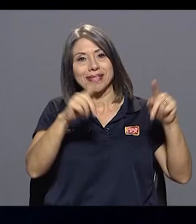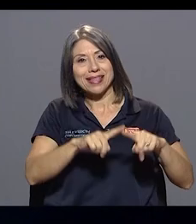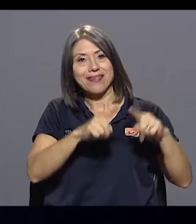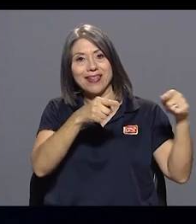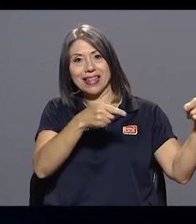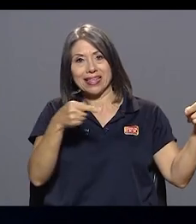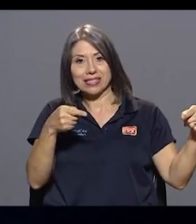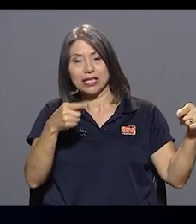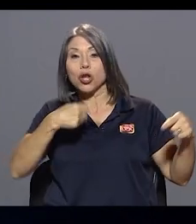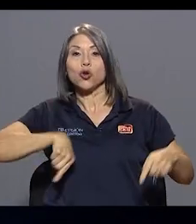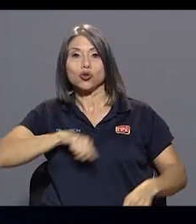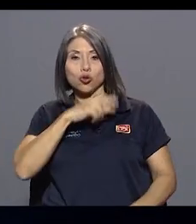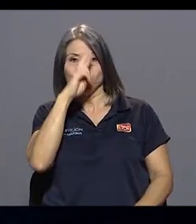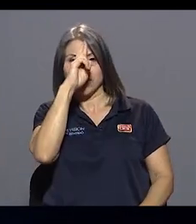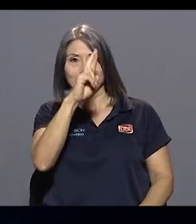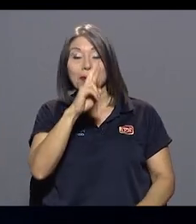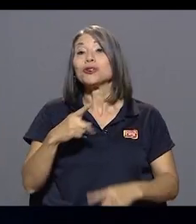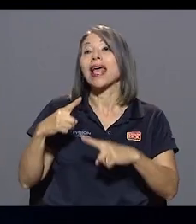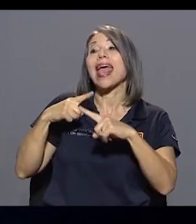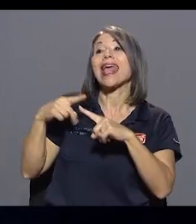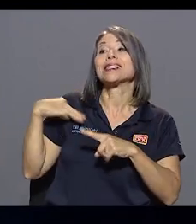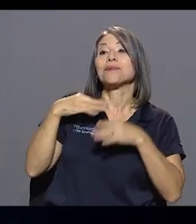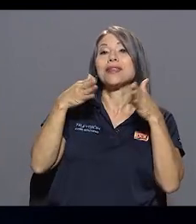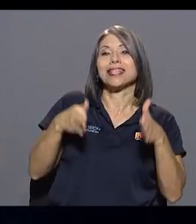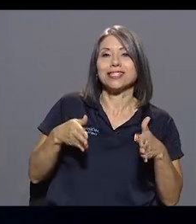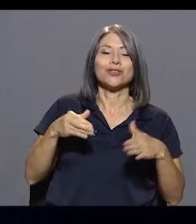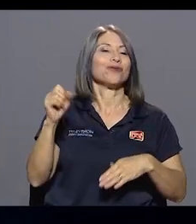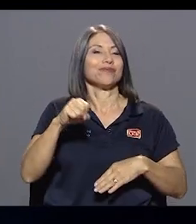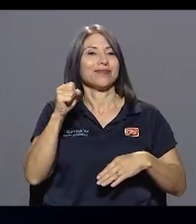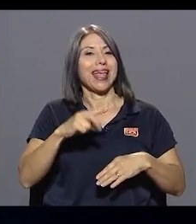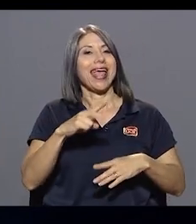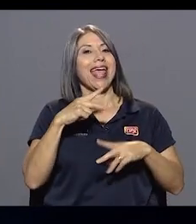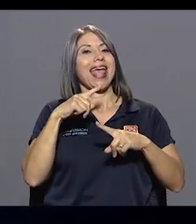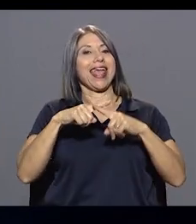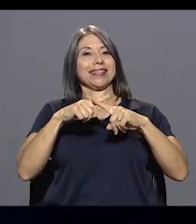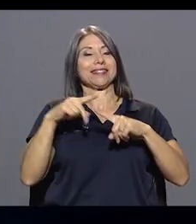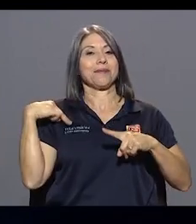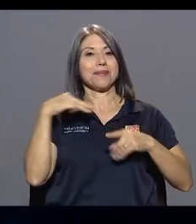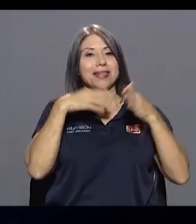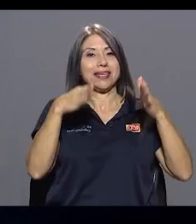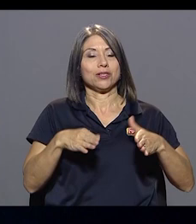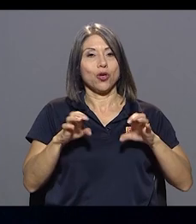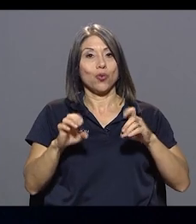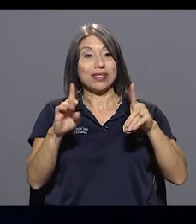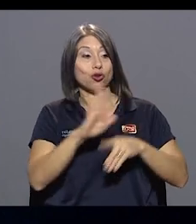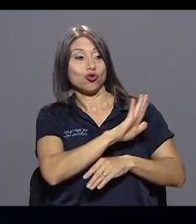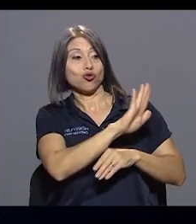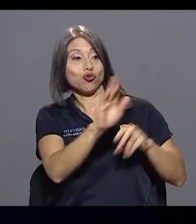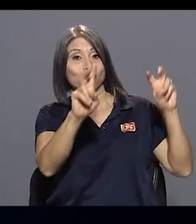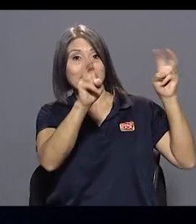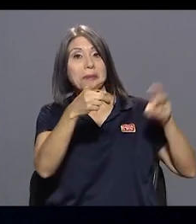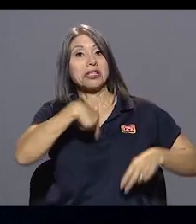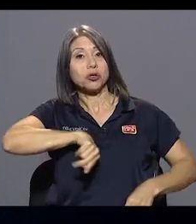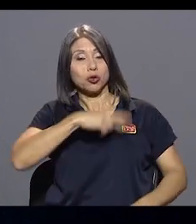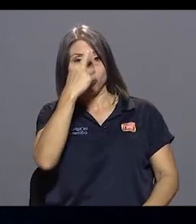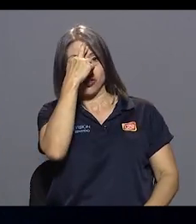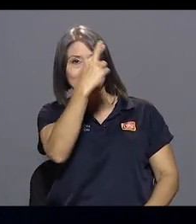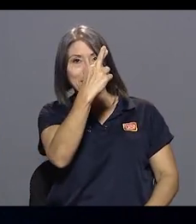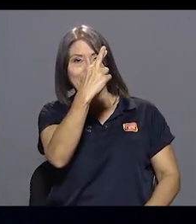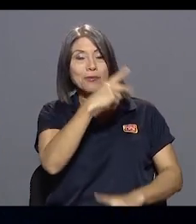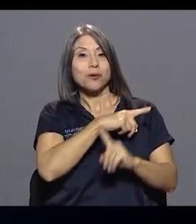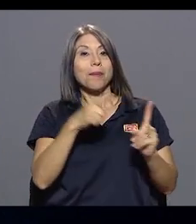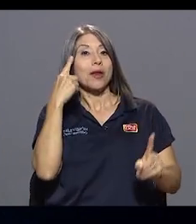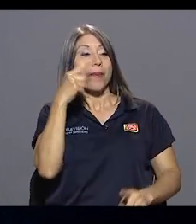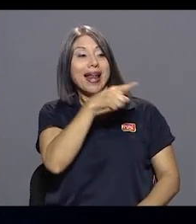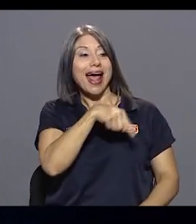respetamos, ex ministro de Educación, que nosotros respetamos, pero que para ellos no son tan prioritarios los